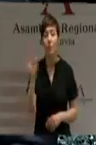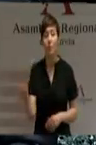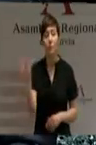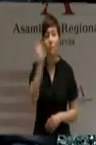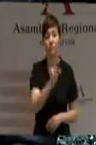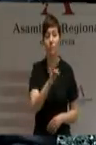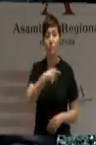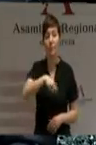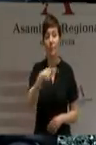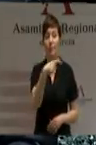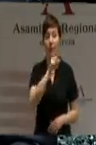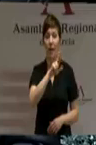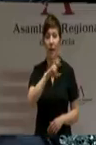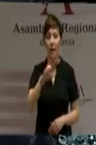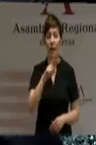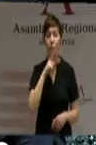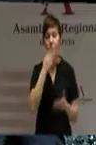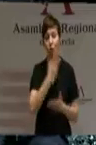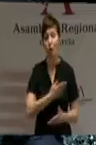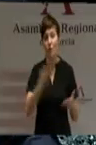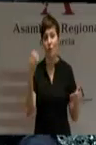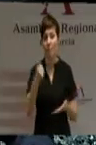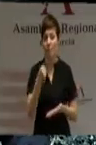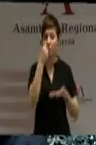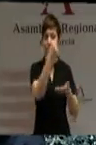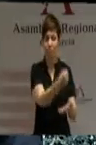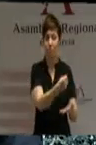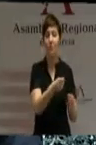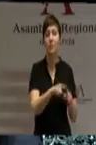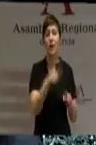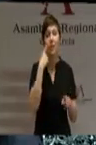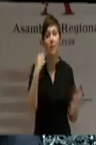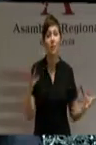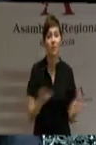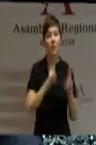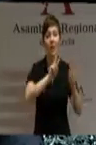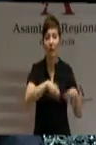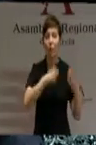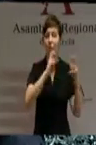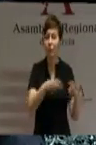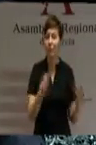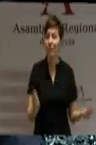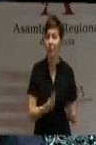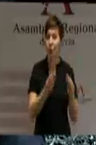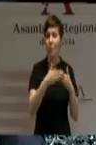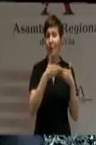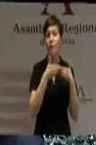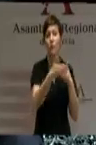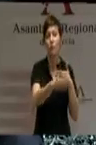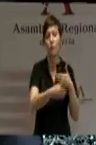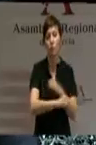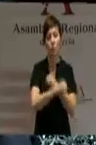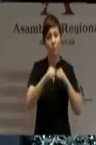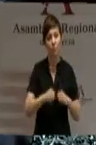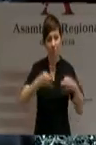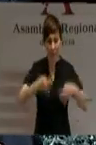testigo de confianza e impulsar todas las reformas que sean necesarias para asegurar un futuro mejor y culminar los